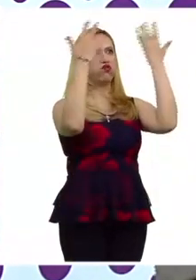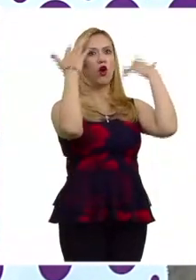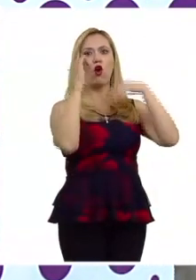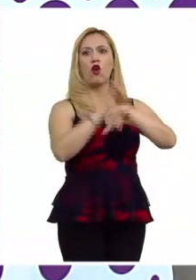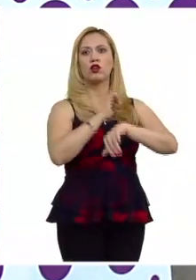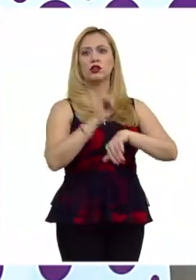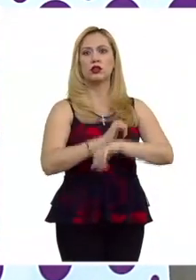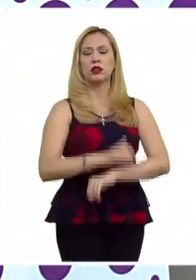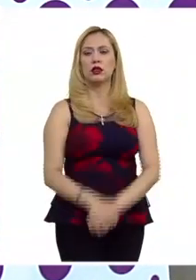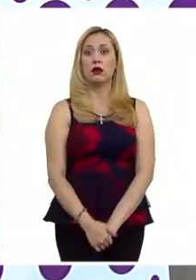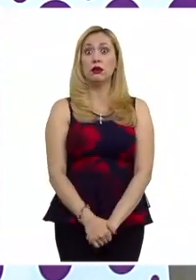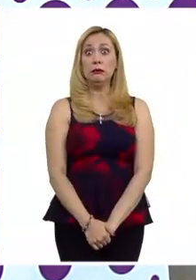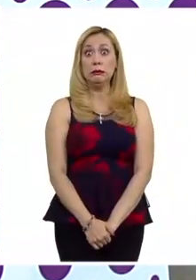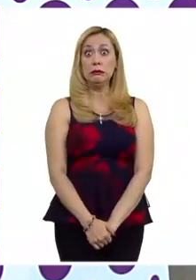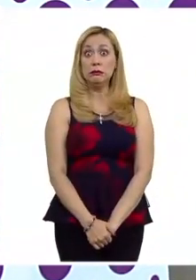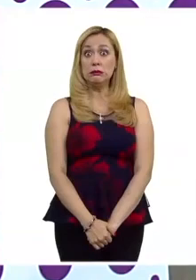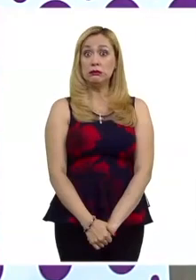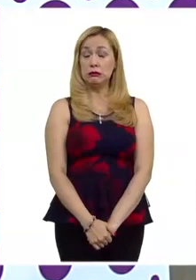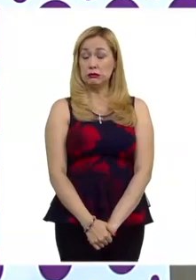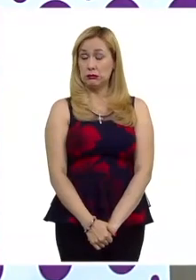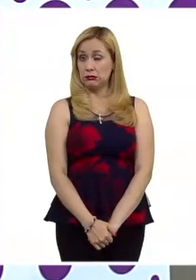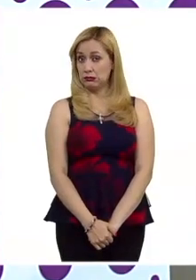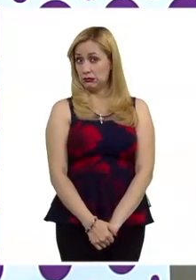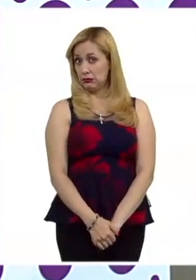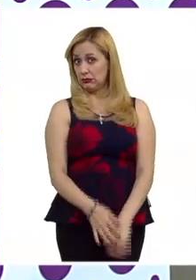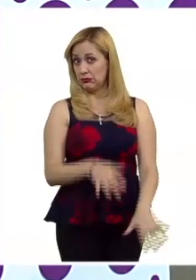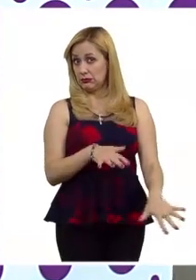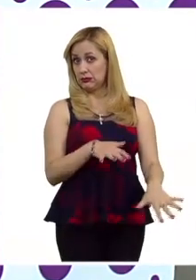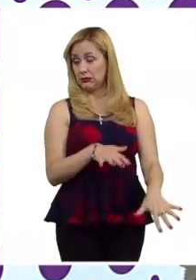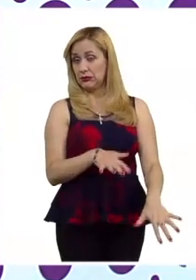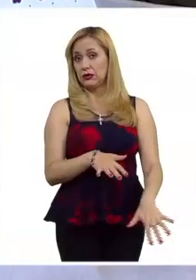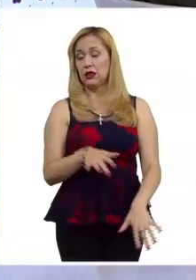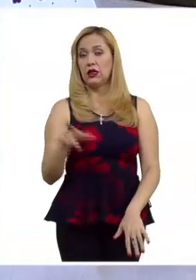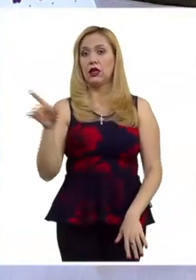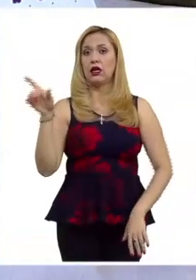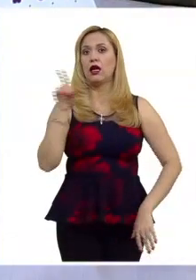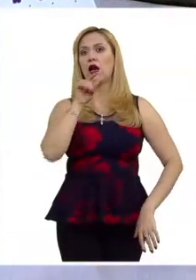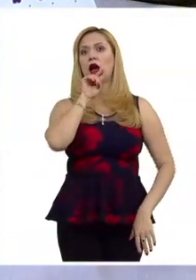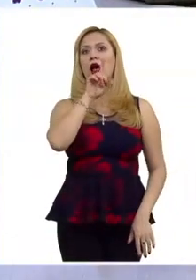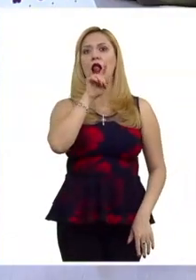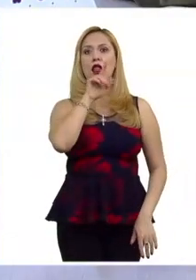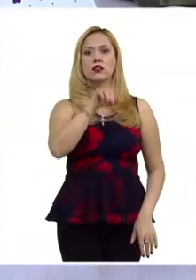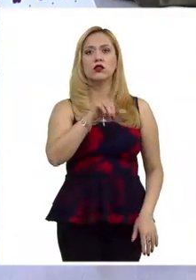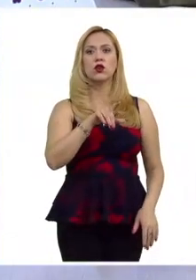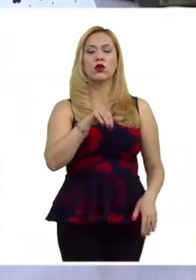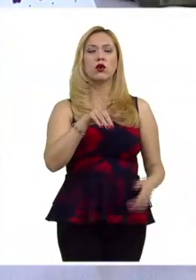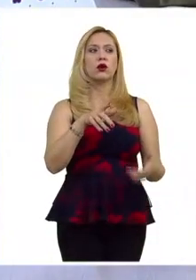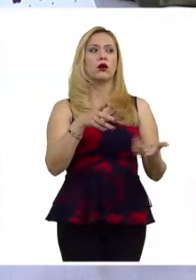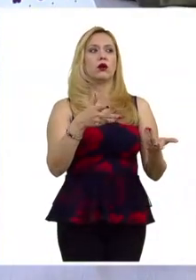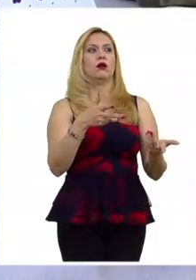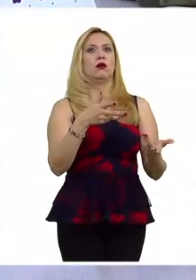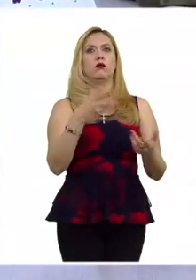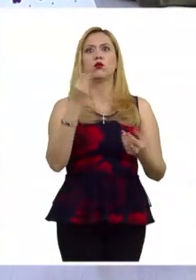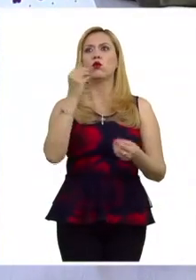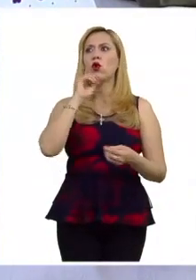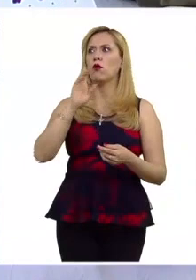además tenía una presión social enorme por el alza al doble de los feminicidios respecto al año anterior,